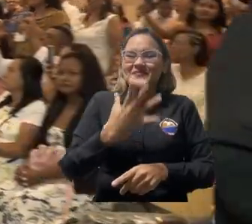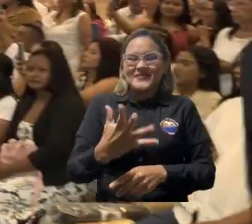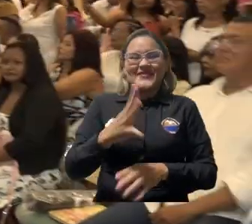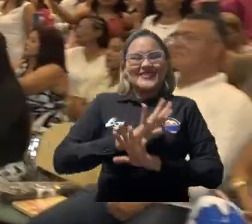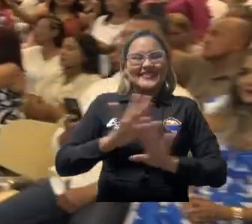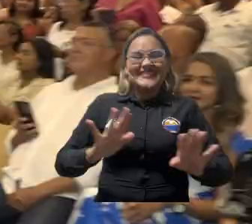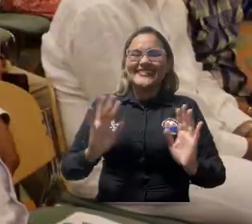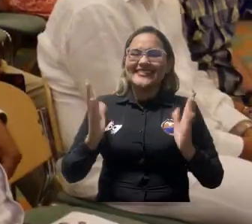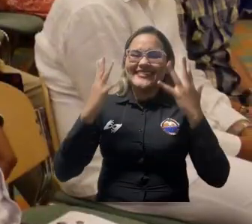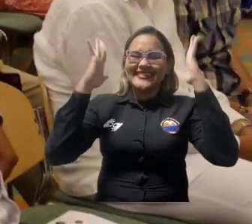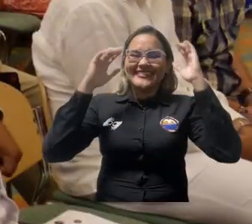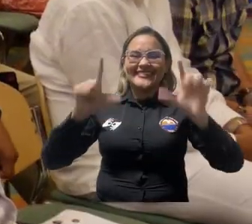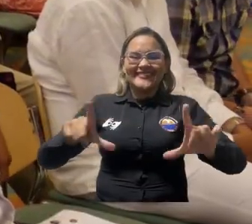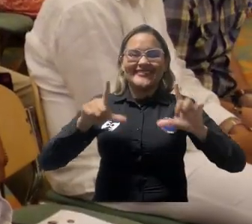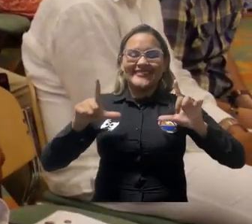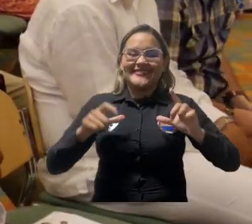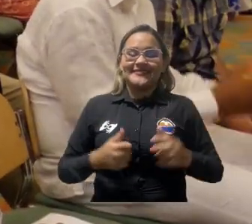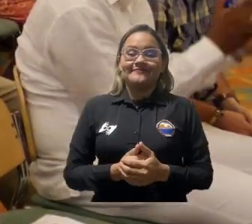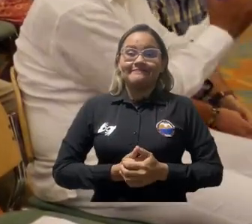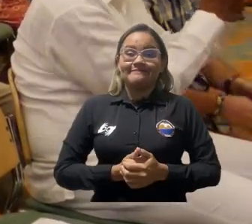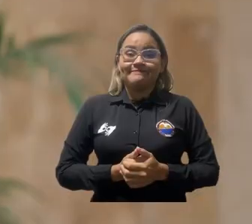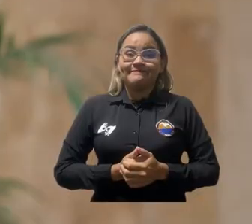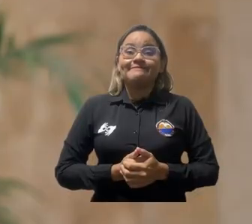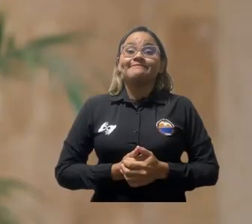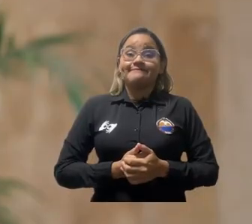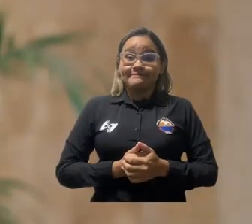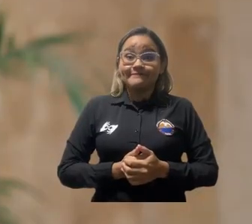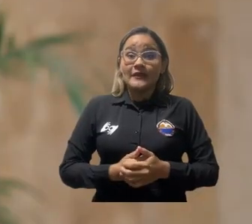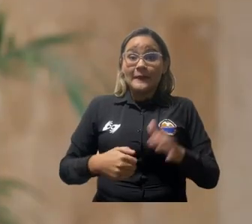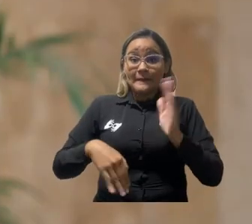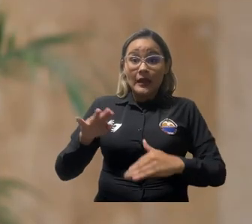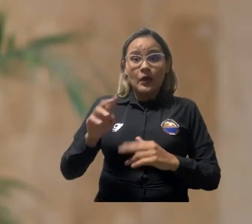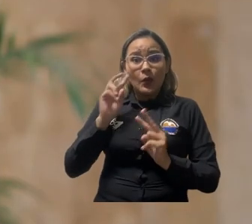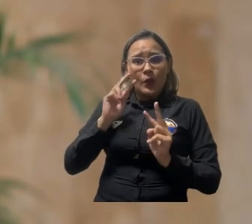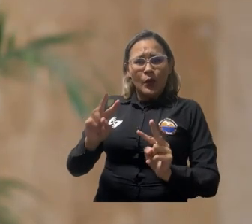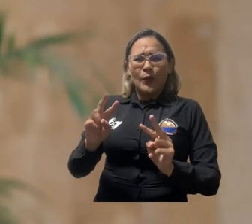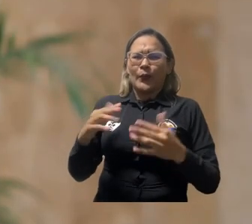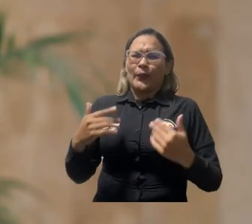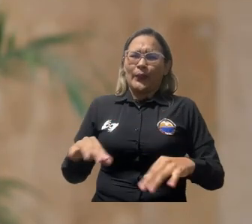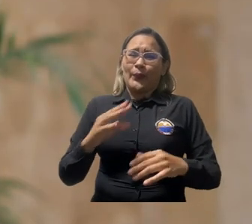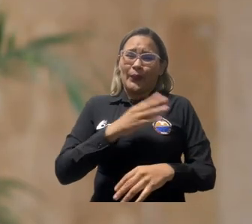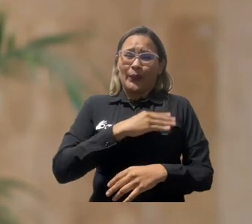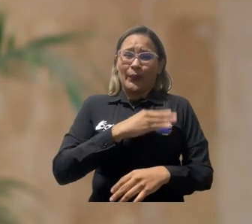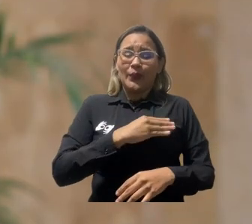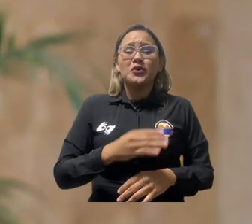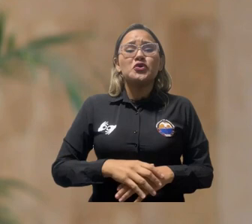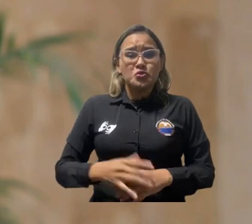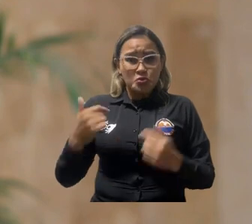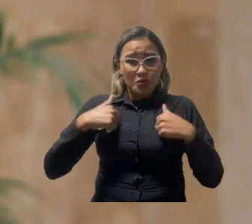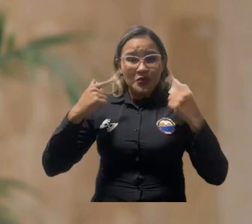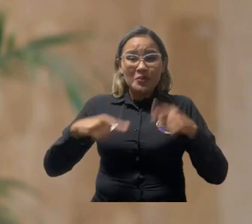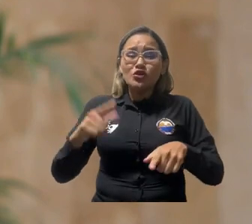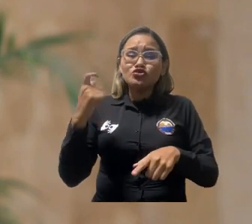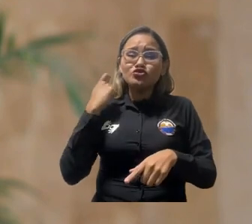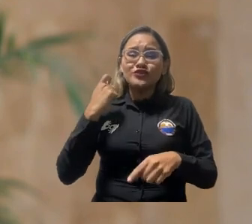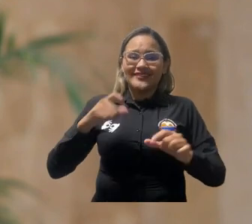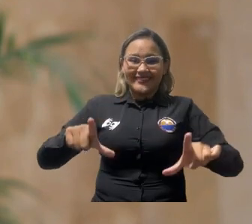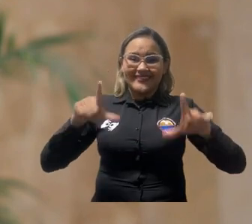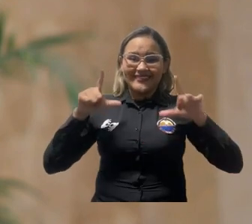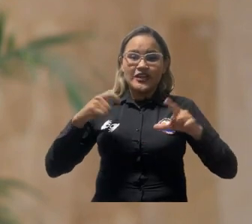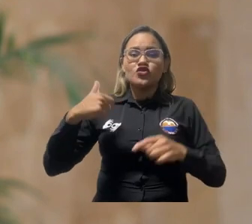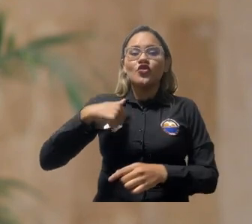selló la celebración de este gran triunfo. El abogado Jesús